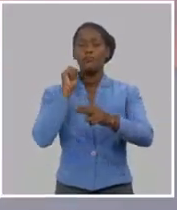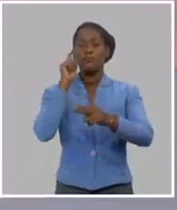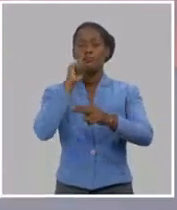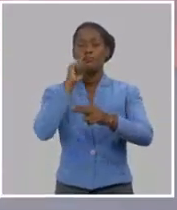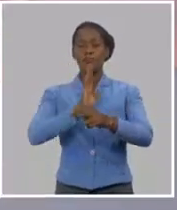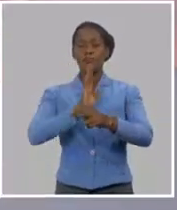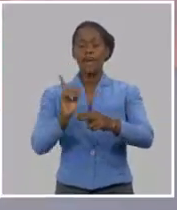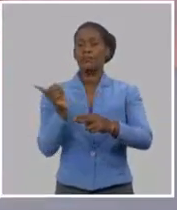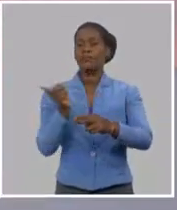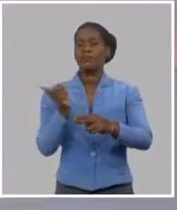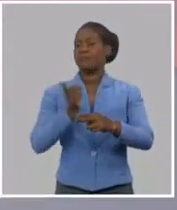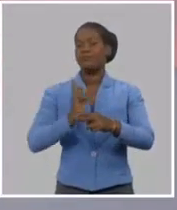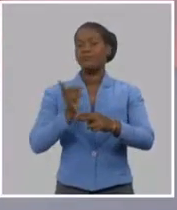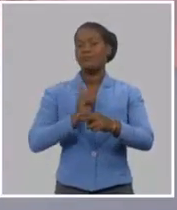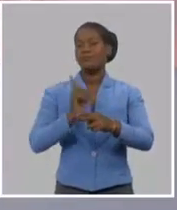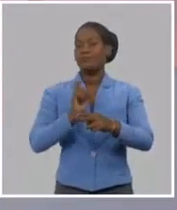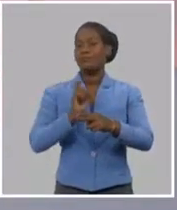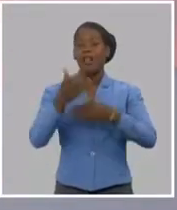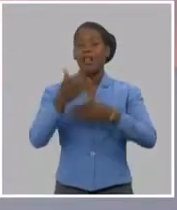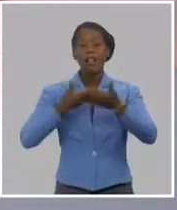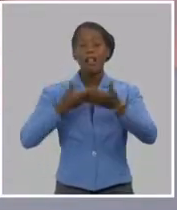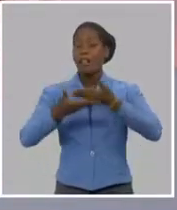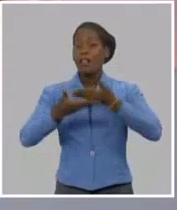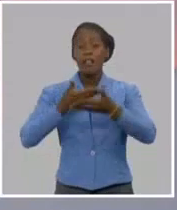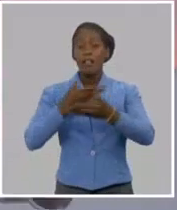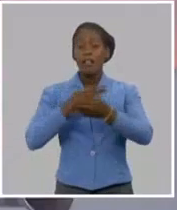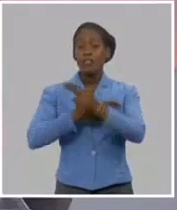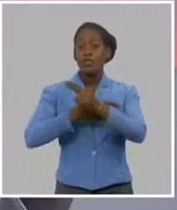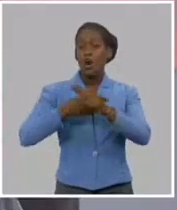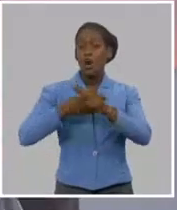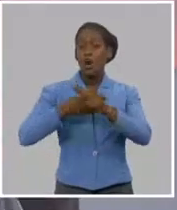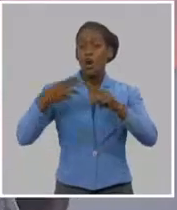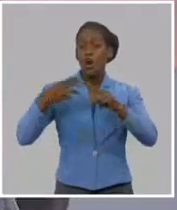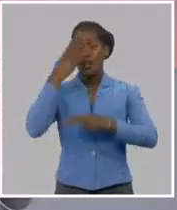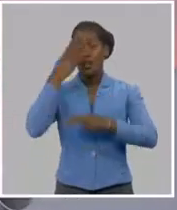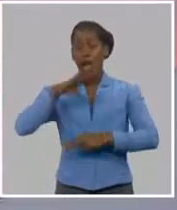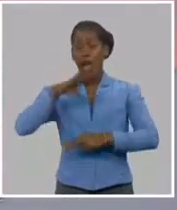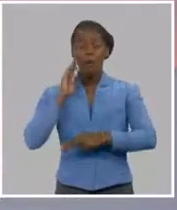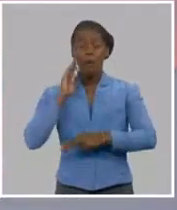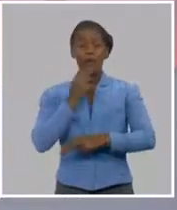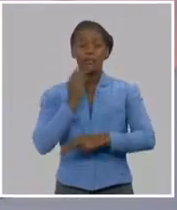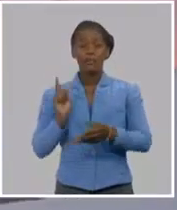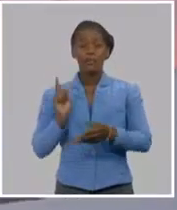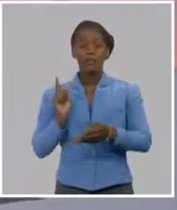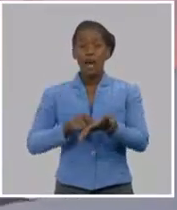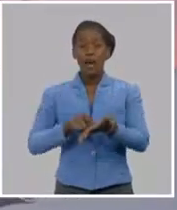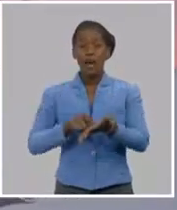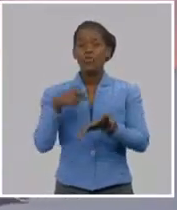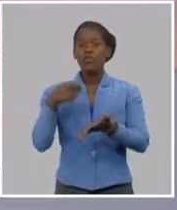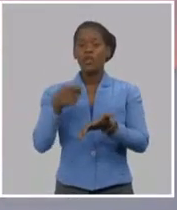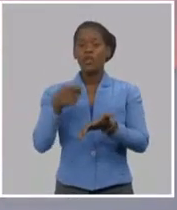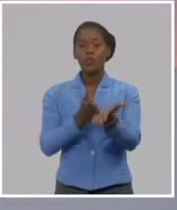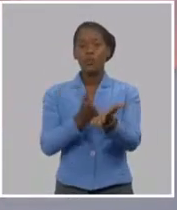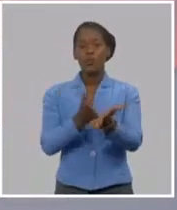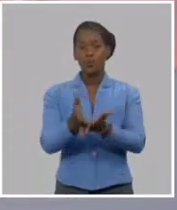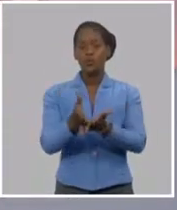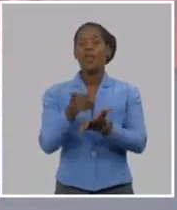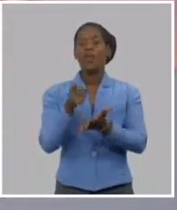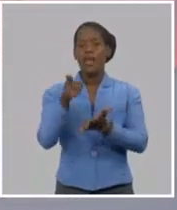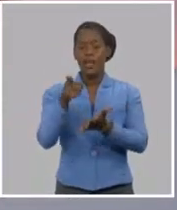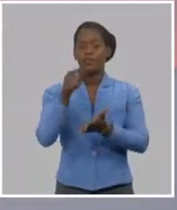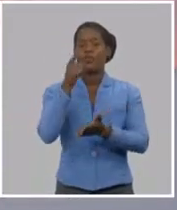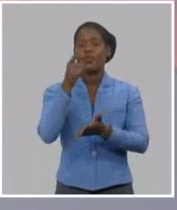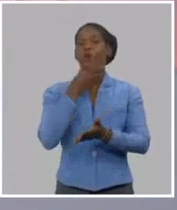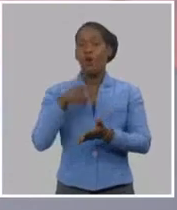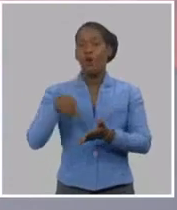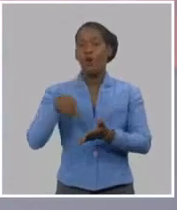manera las nuevas generaciones van a sentirse parte del proyecto que se está construyendo. El segundo elemento es tener en